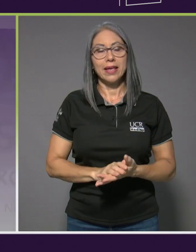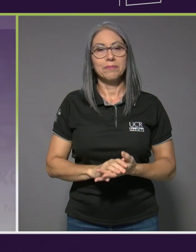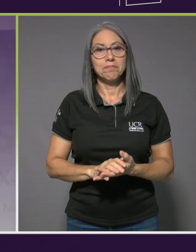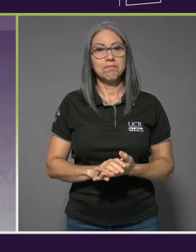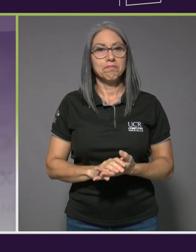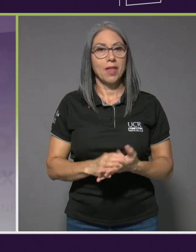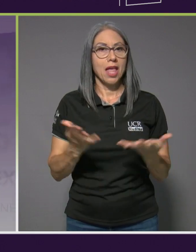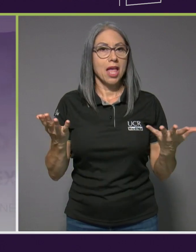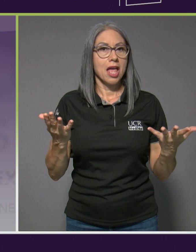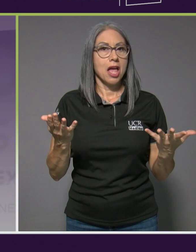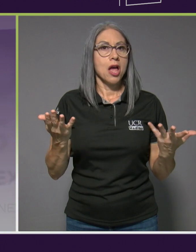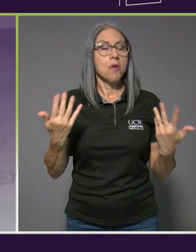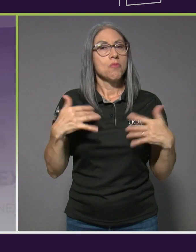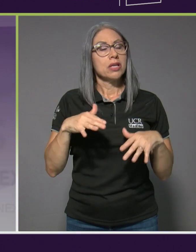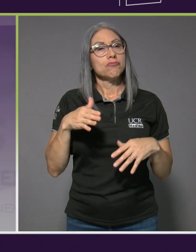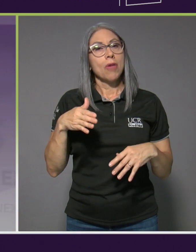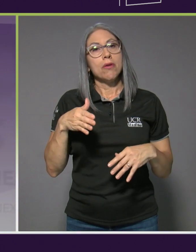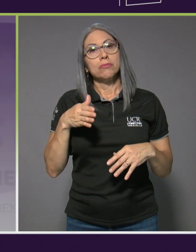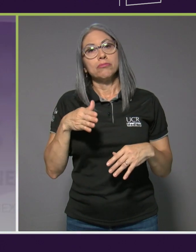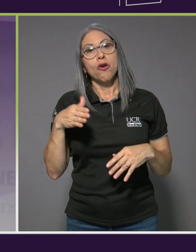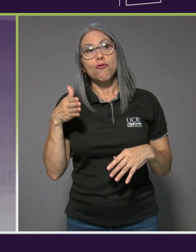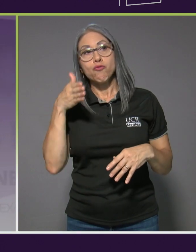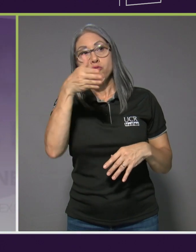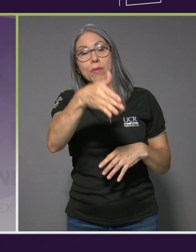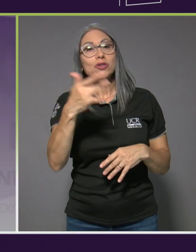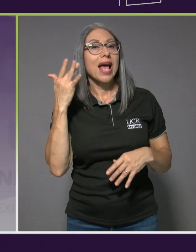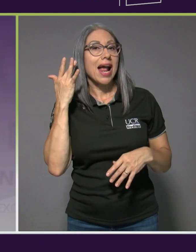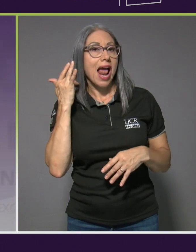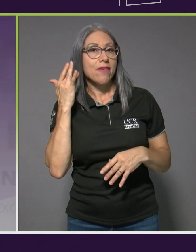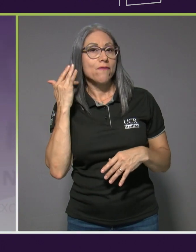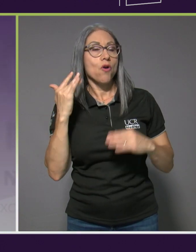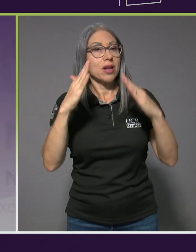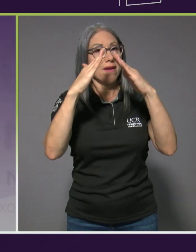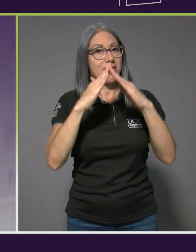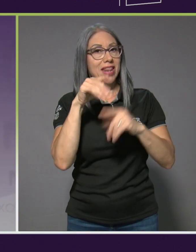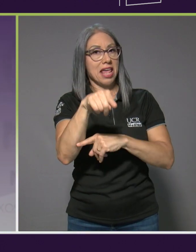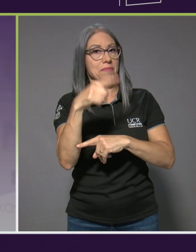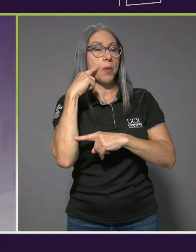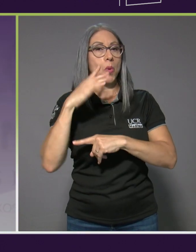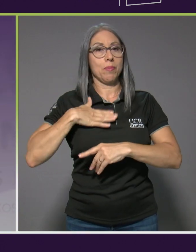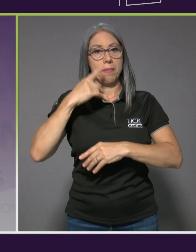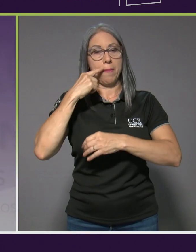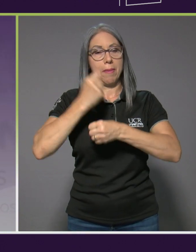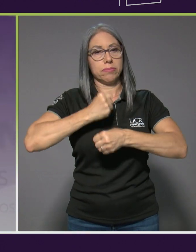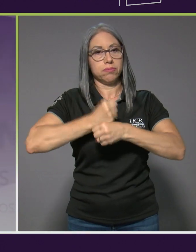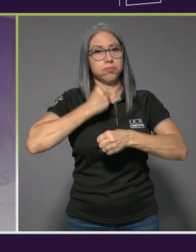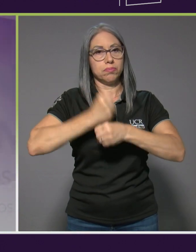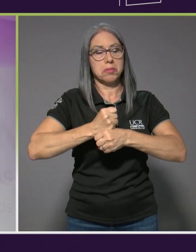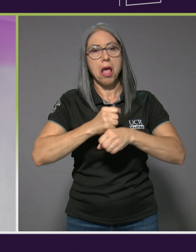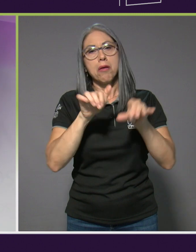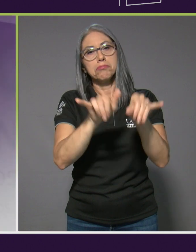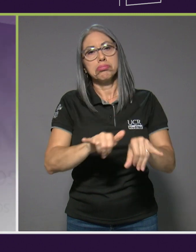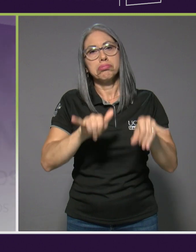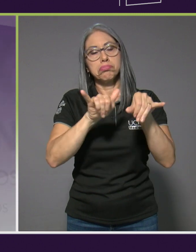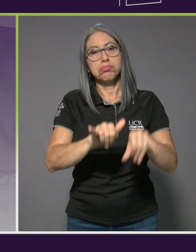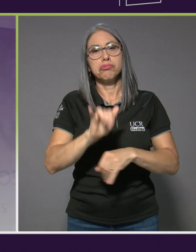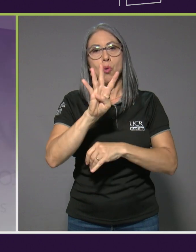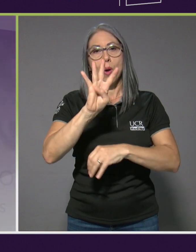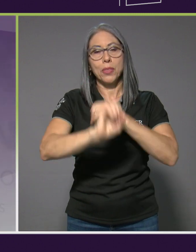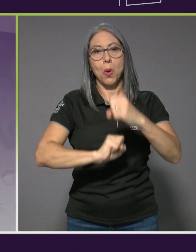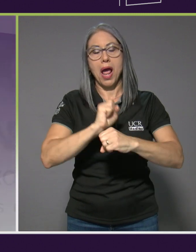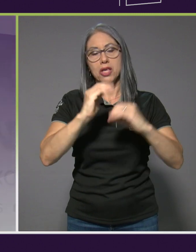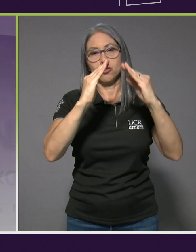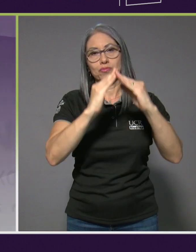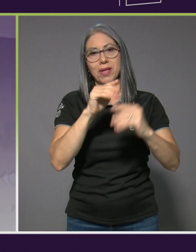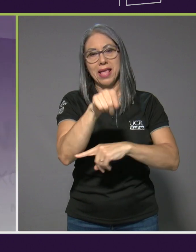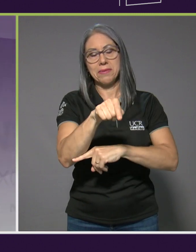Nos fuimos a vivir a California por el trabajo de mi papá y vivimos ahí unos cuatro años, sí, unos cuatro